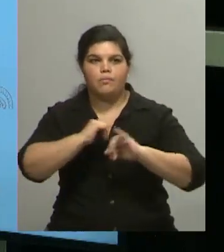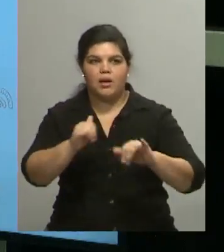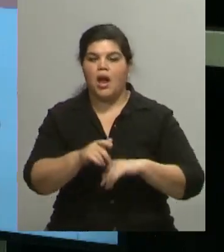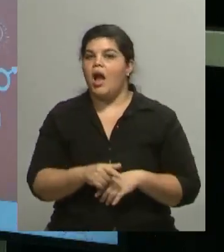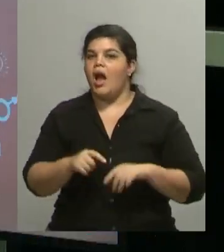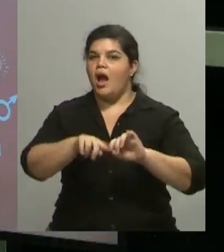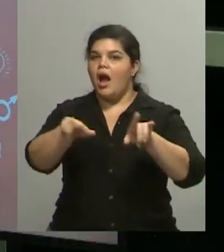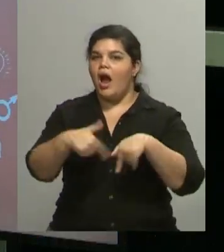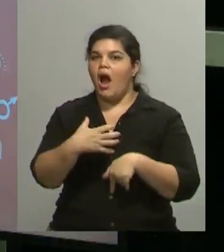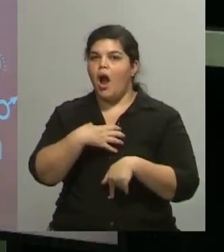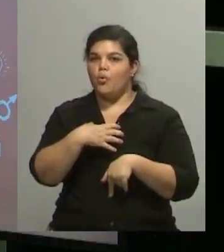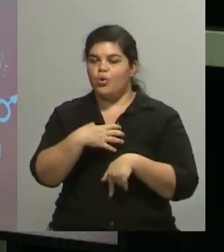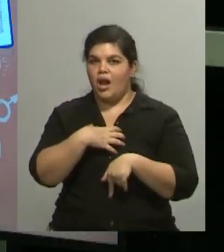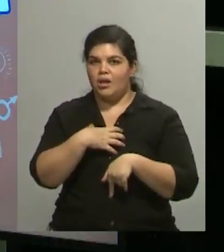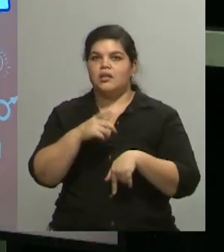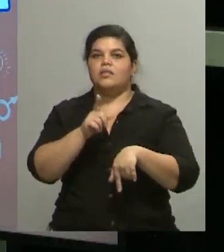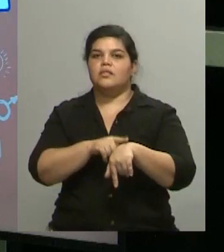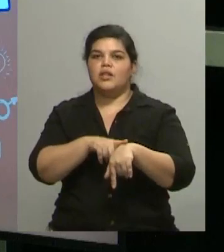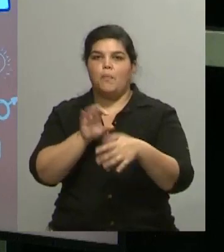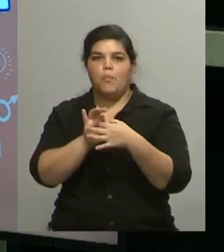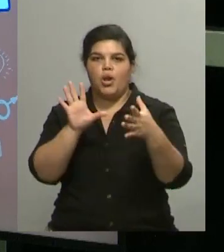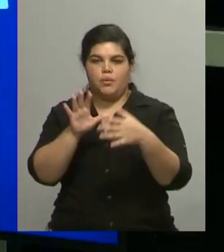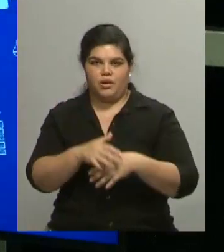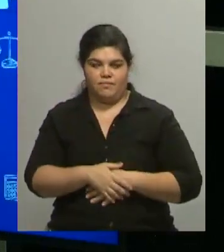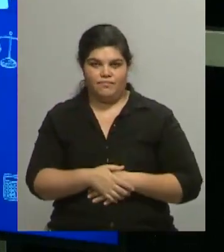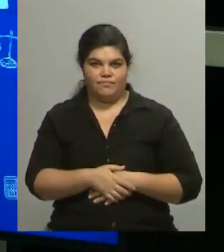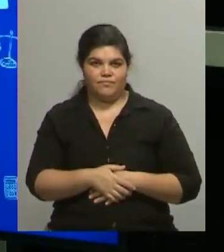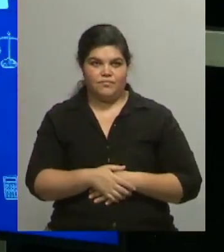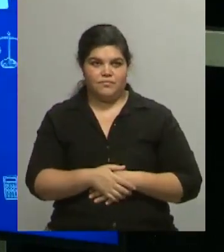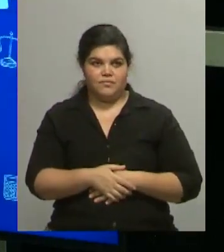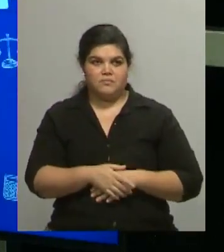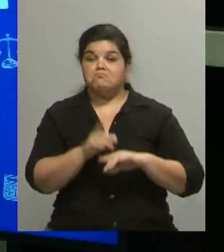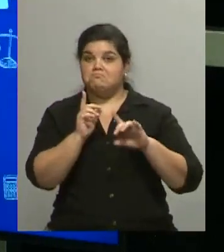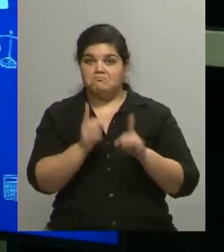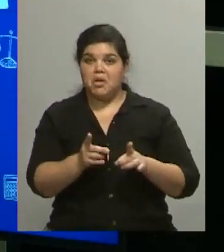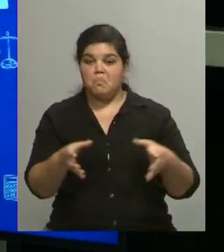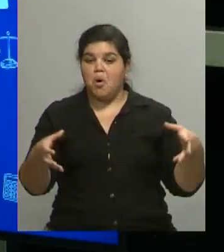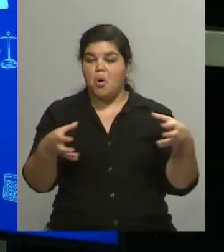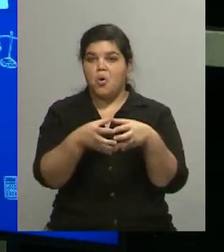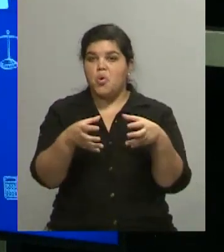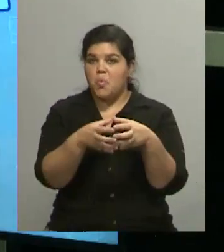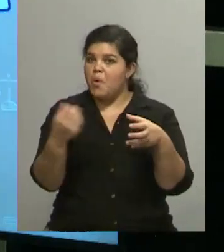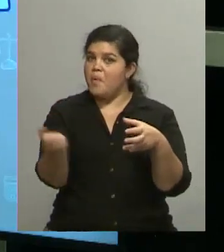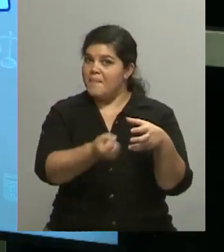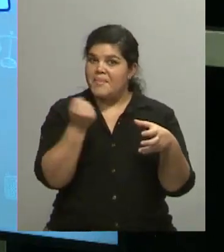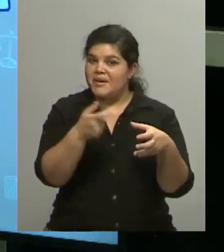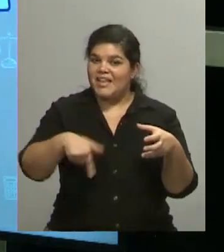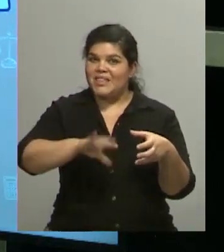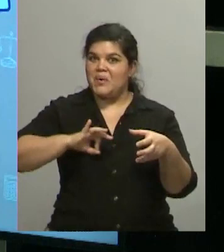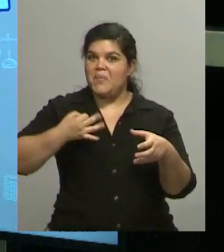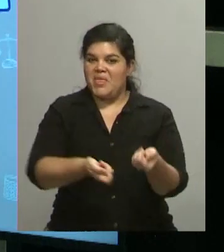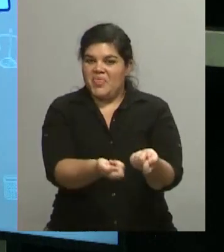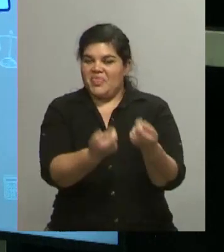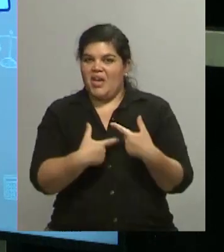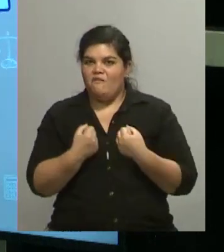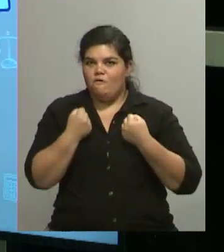No se olviden la posibilidad de realmente tal vez formar un grupo que sea importantísimo para nuestras vidas. De acuerdo a lo